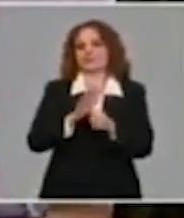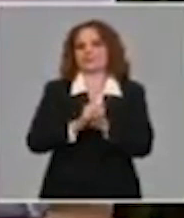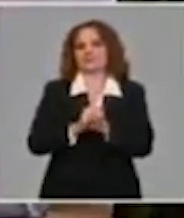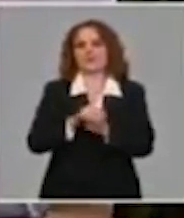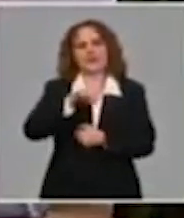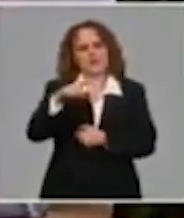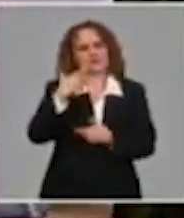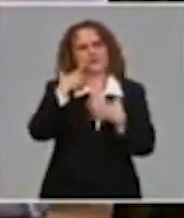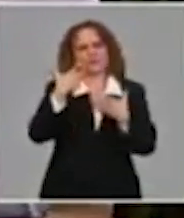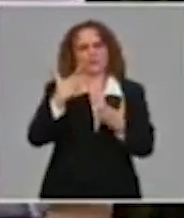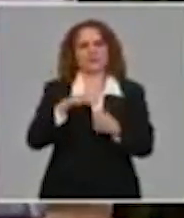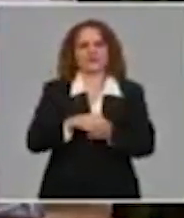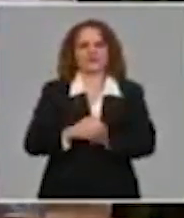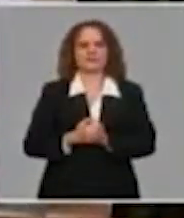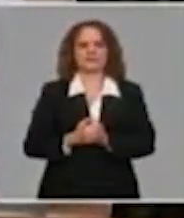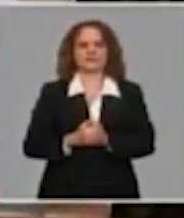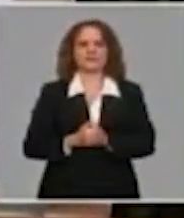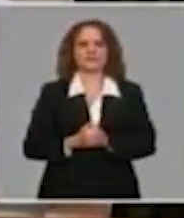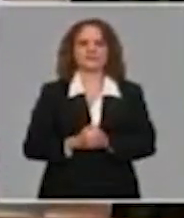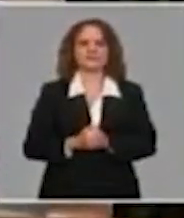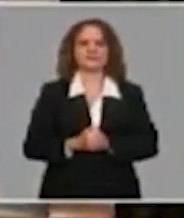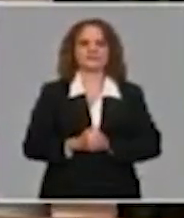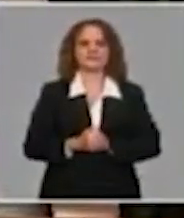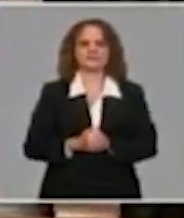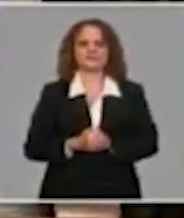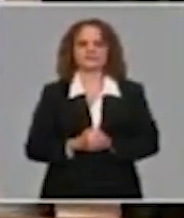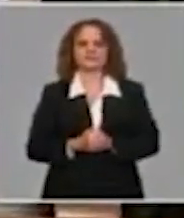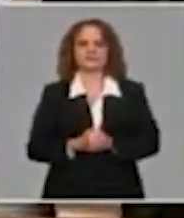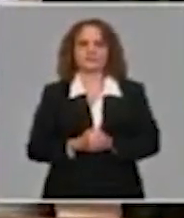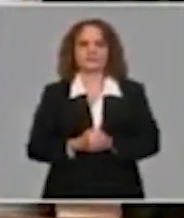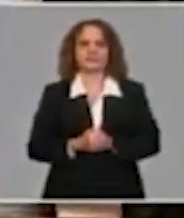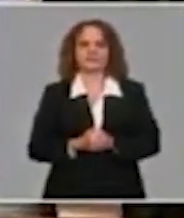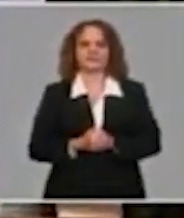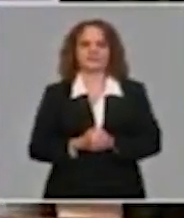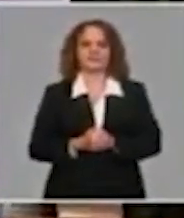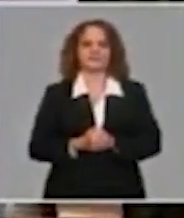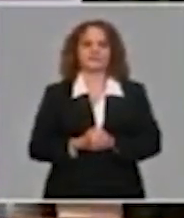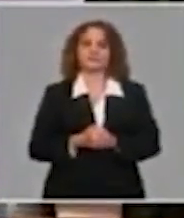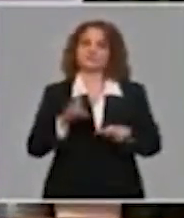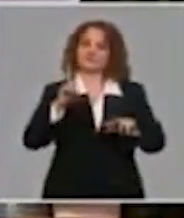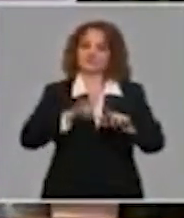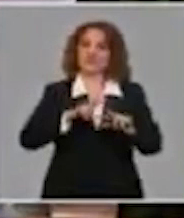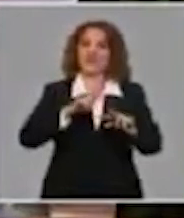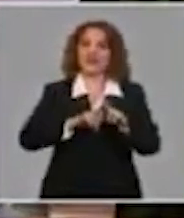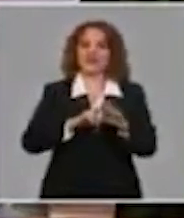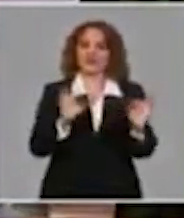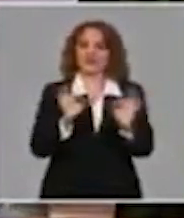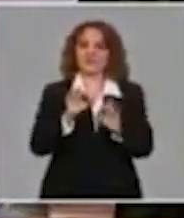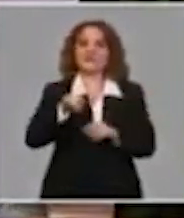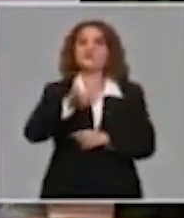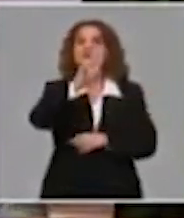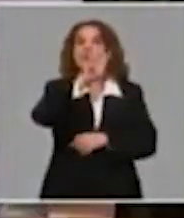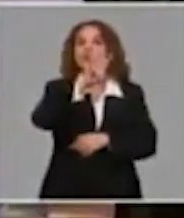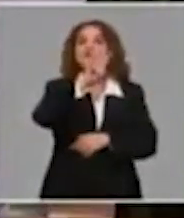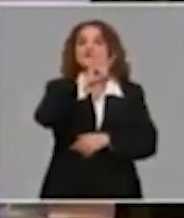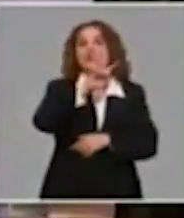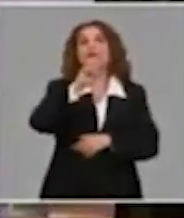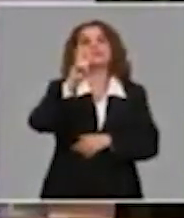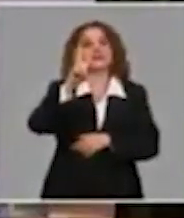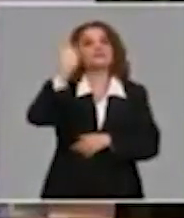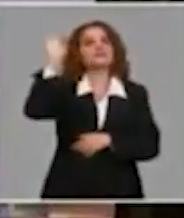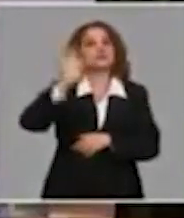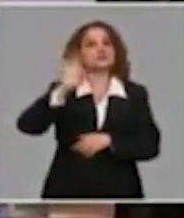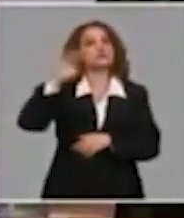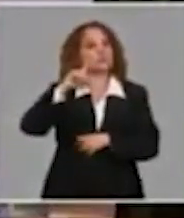la fuente, que es lo que nos permite cortar la transmisión. La Habana está en un 93%, La Habana lo cumple, aunque cuando